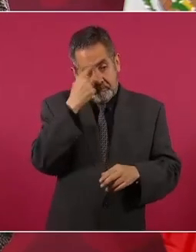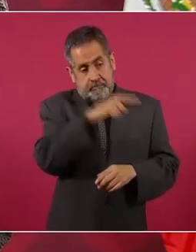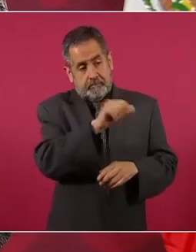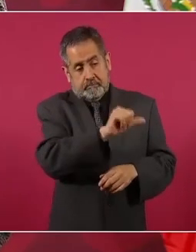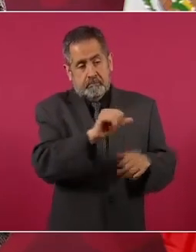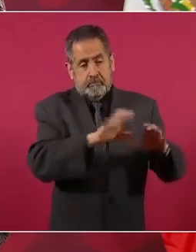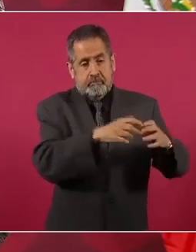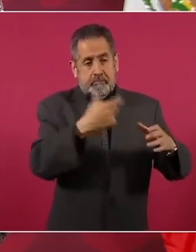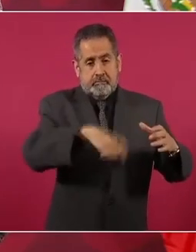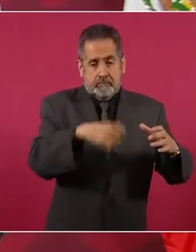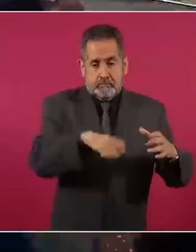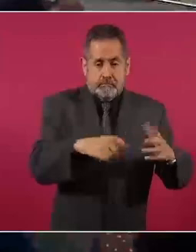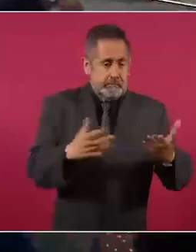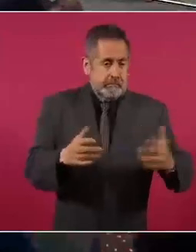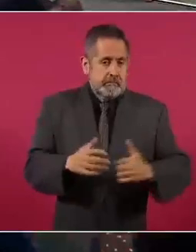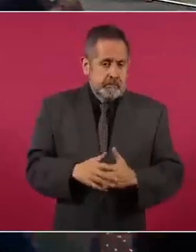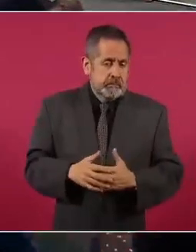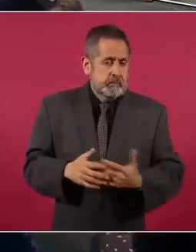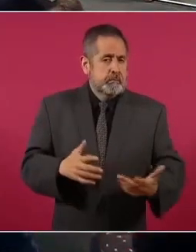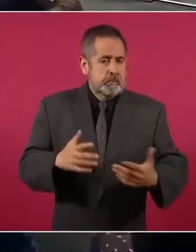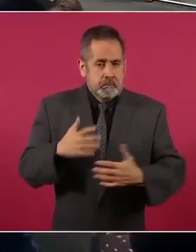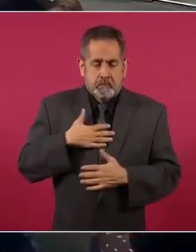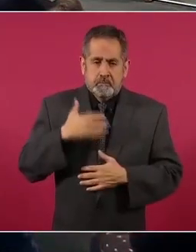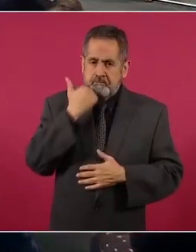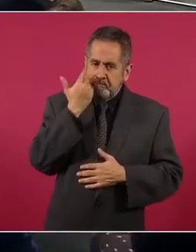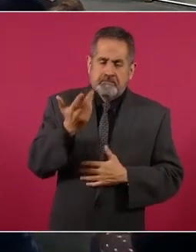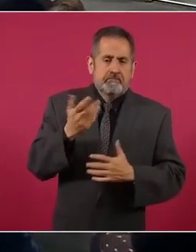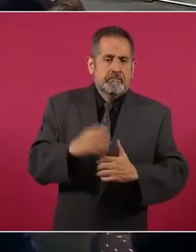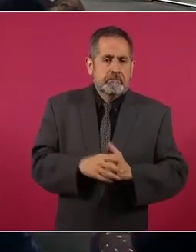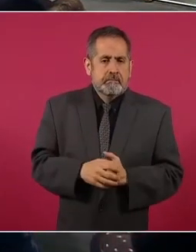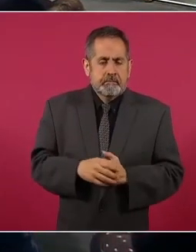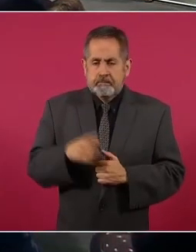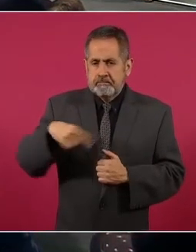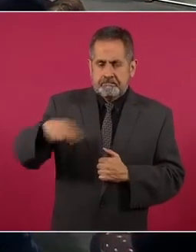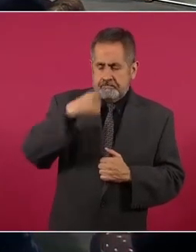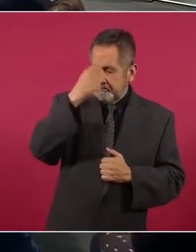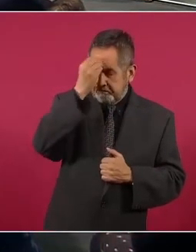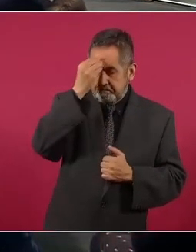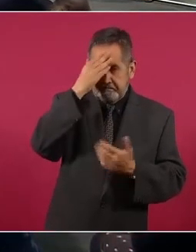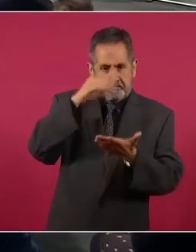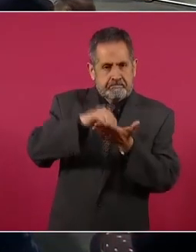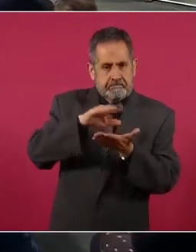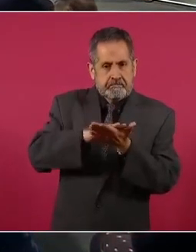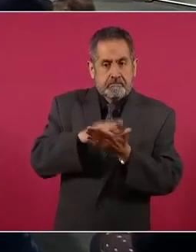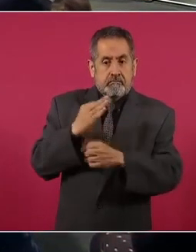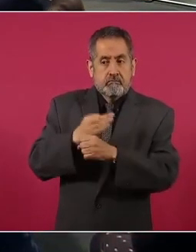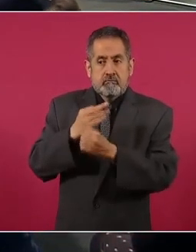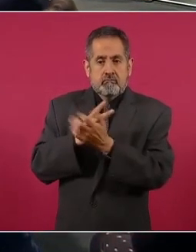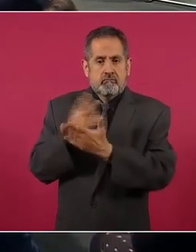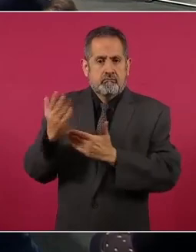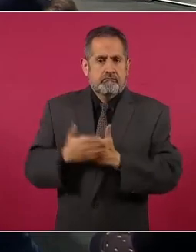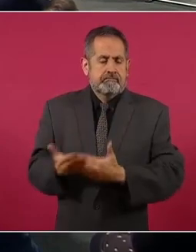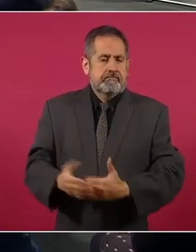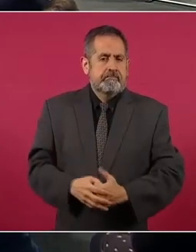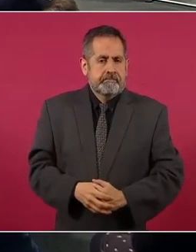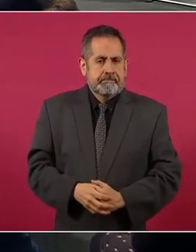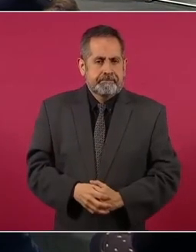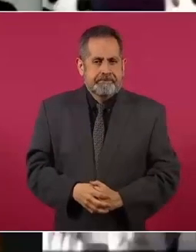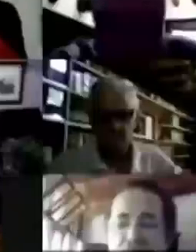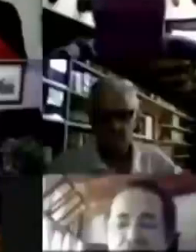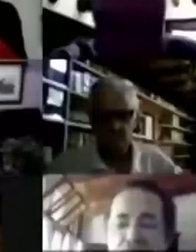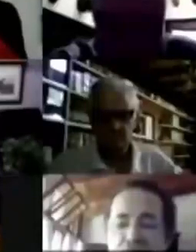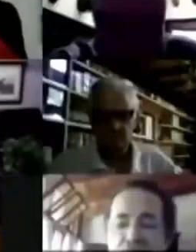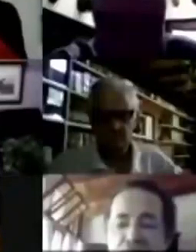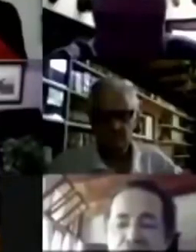Entonces, yo quisiera tomar, que tomemos nota de que estamos frente a un proyecto revolucionario y que